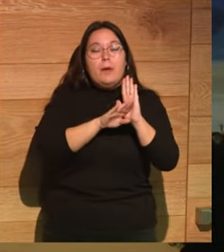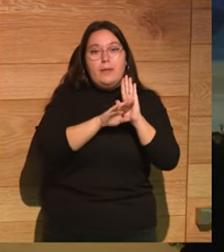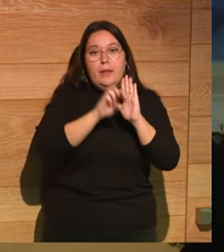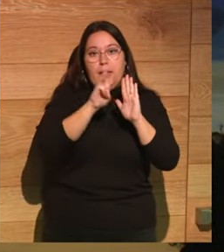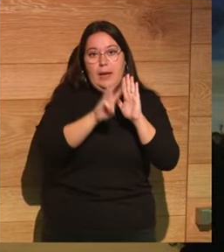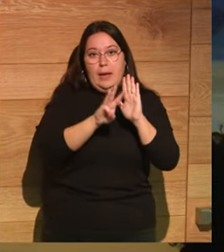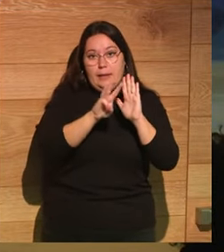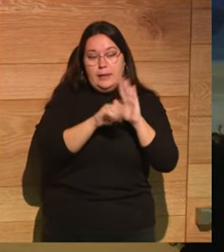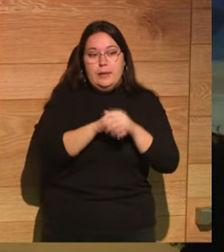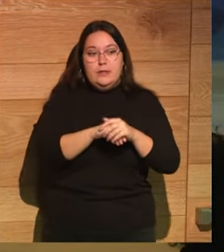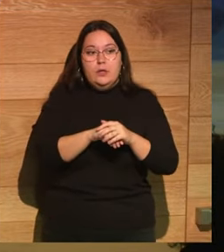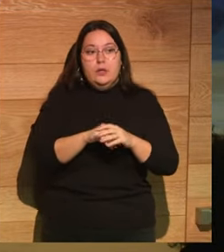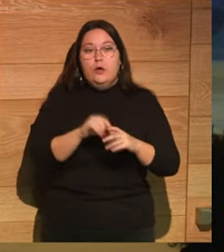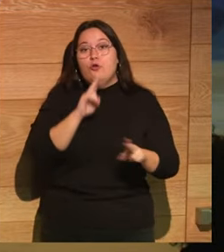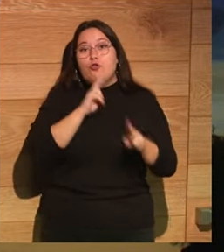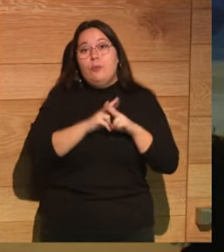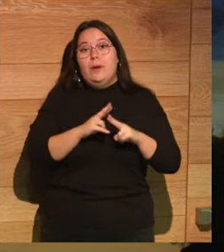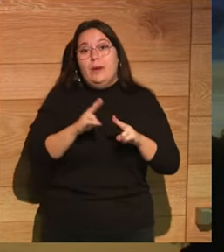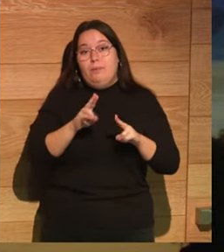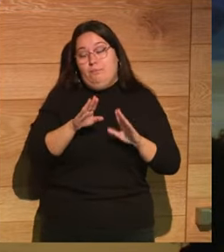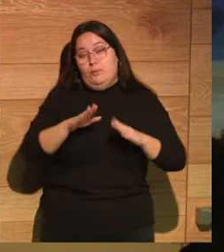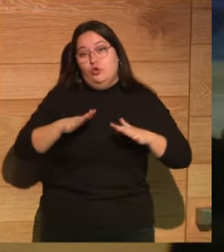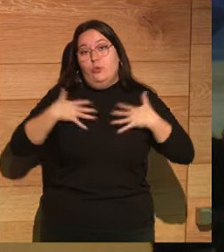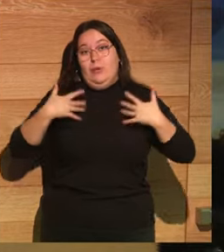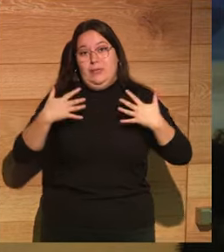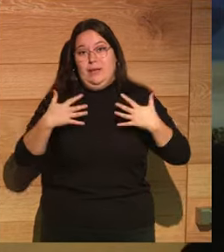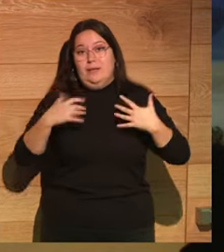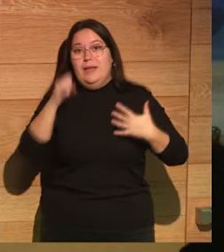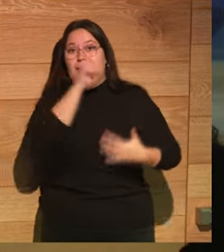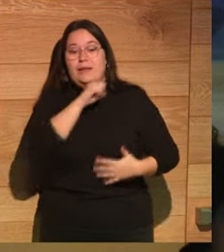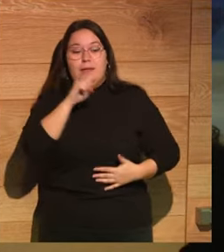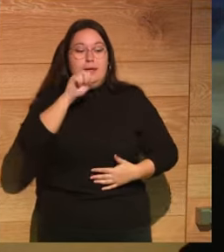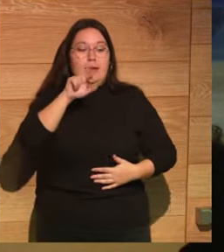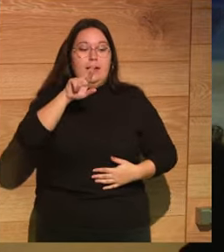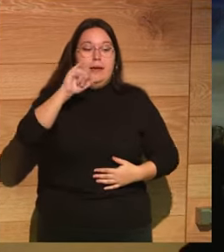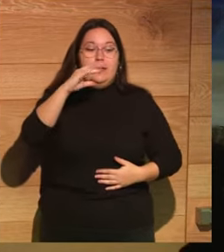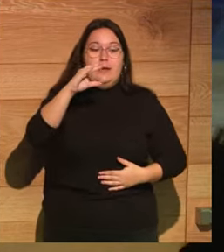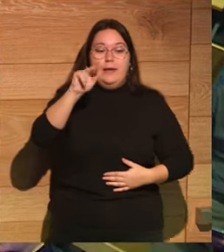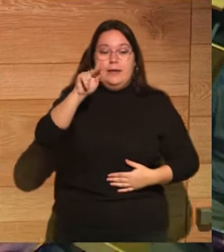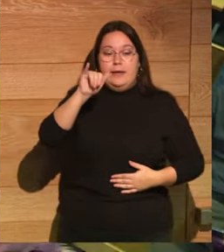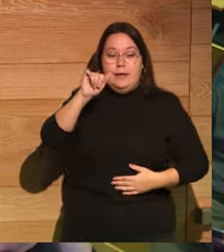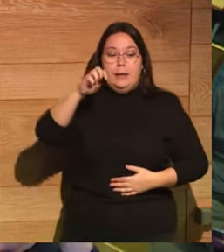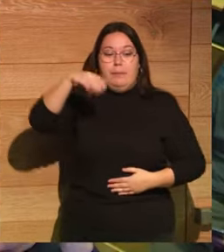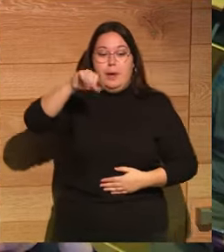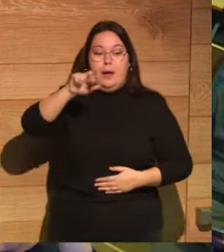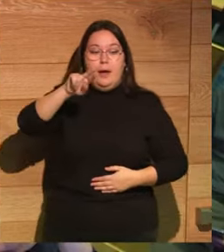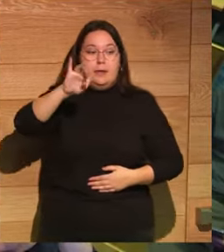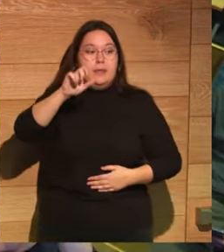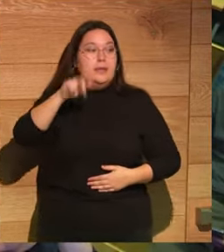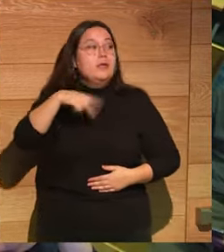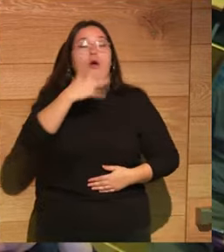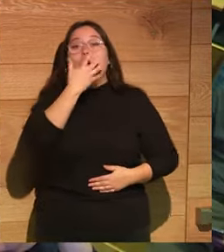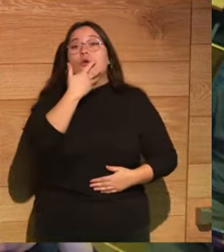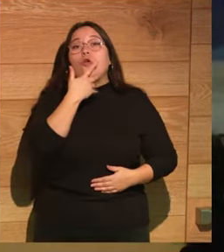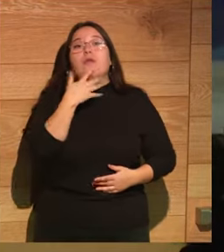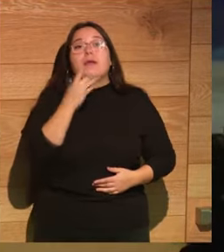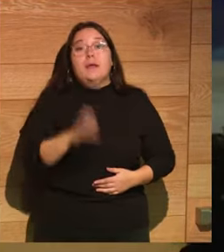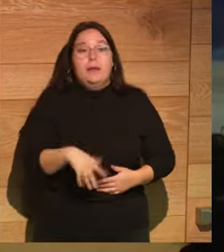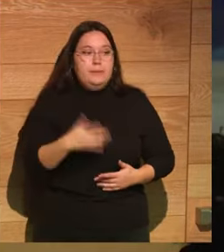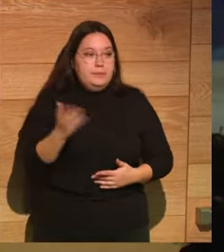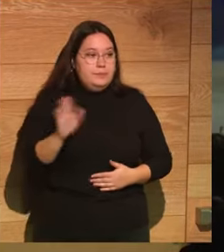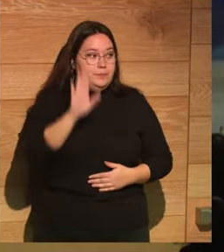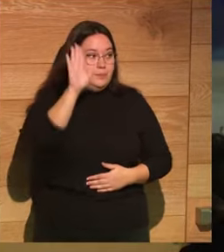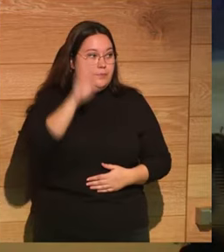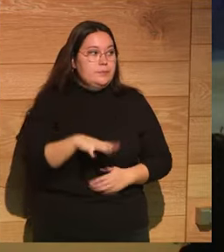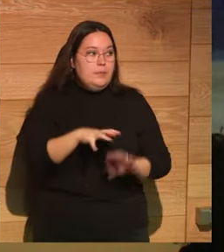sorpresa sorpresa y el cantante Ricky Martin? manos arriba por favor bueno tenemos una clara